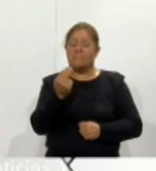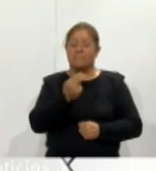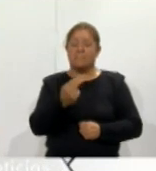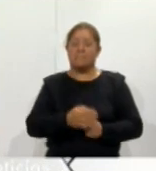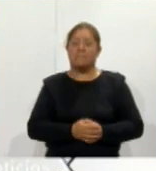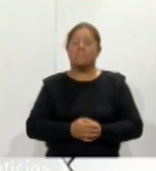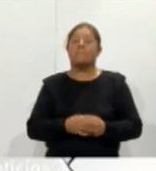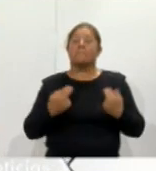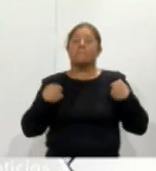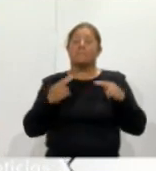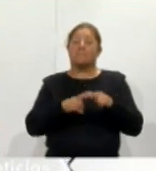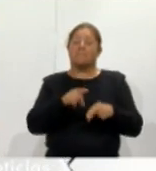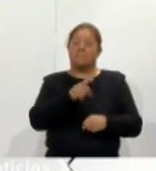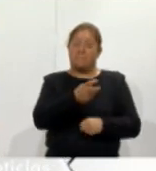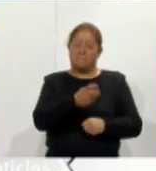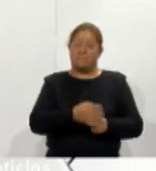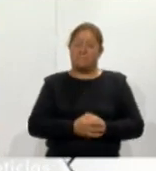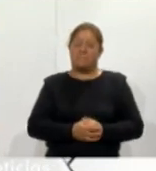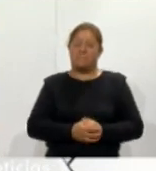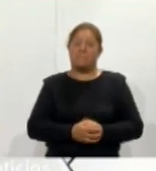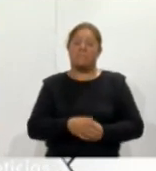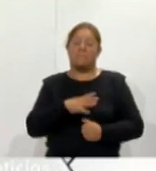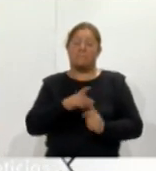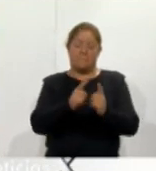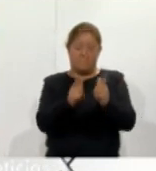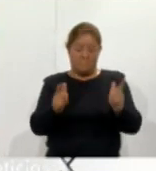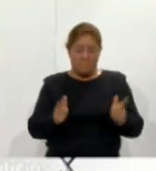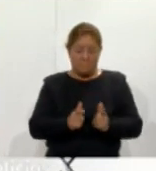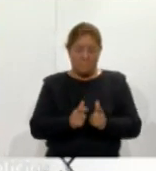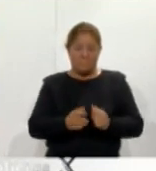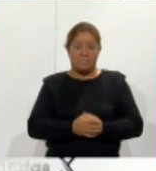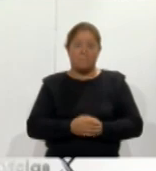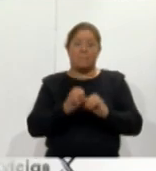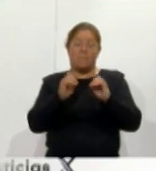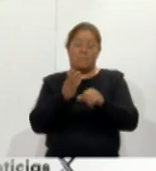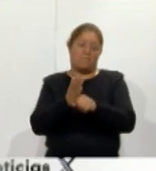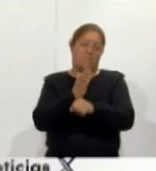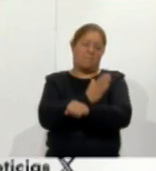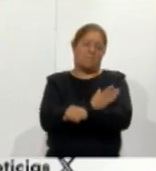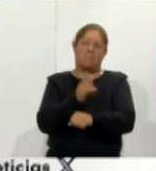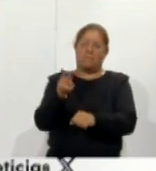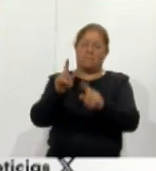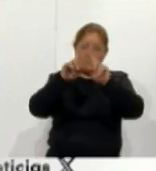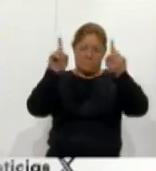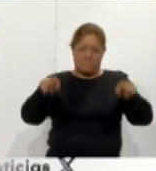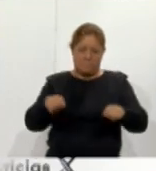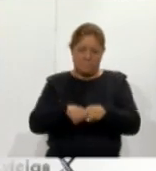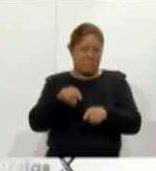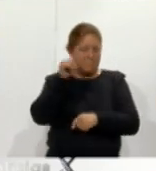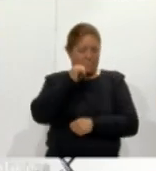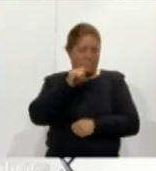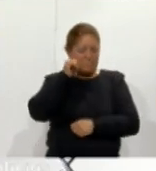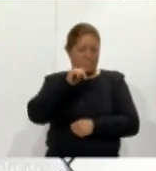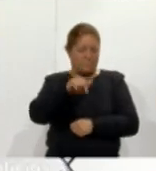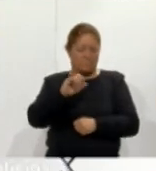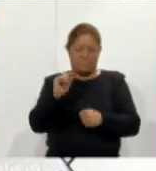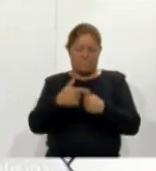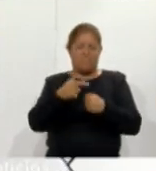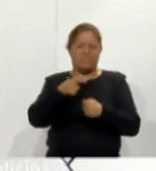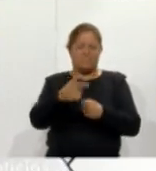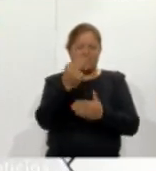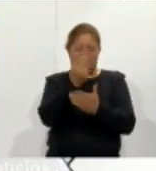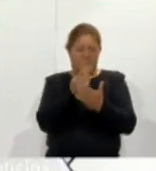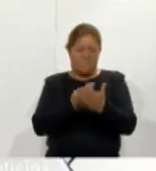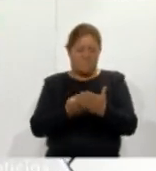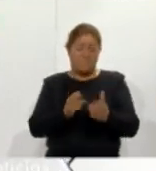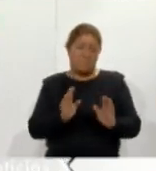un docente frente al grupo o atrás de la pantalla siempre tiene que haber alguien que diseñe siempre tiene